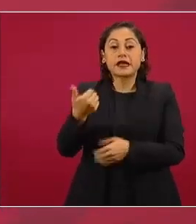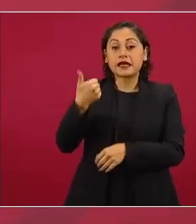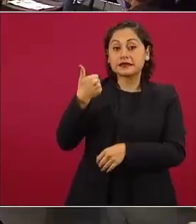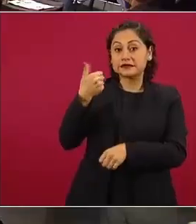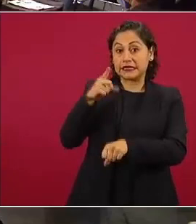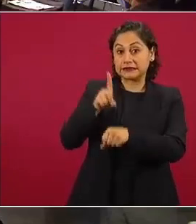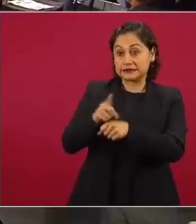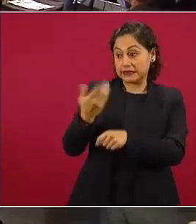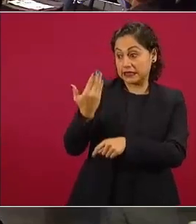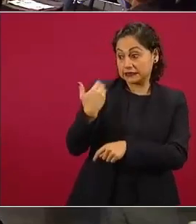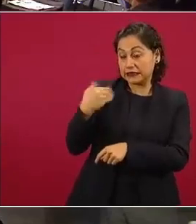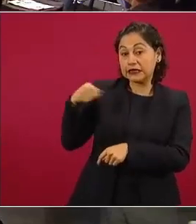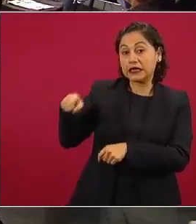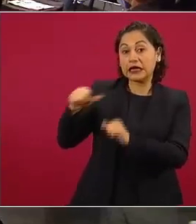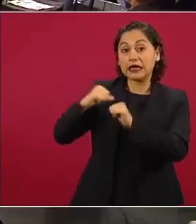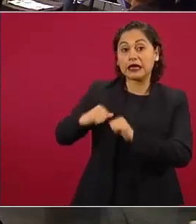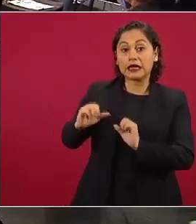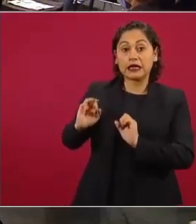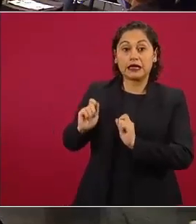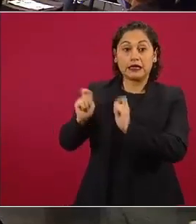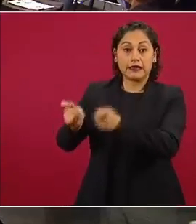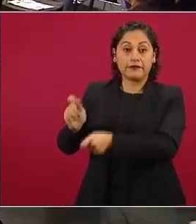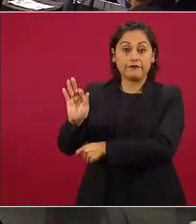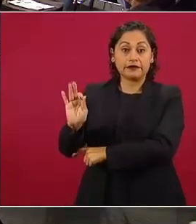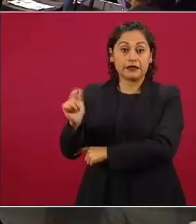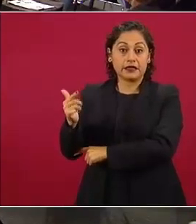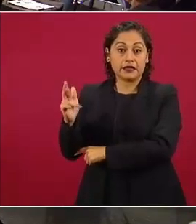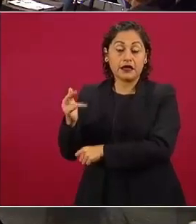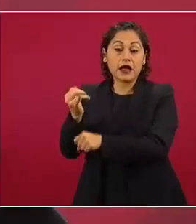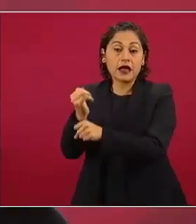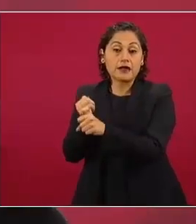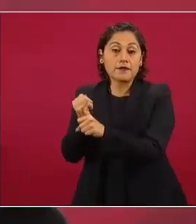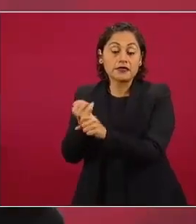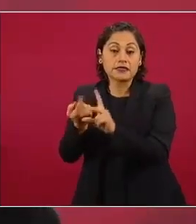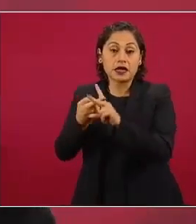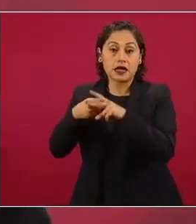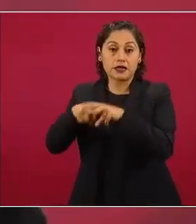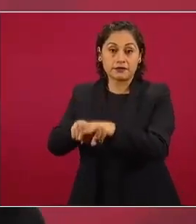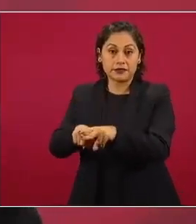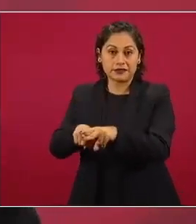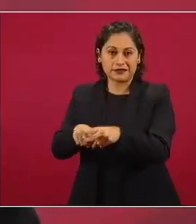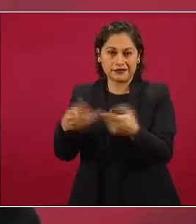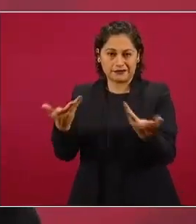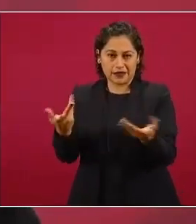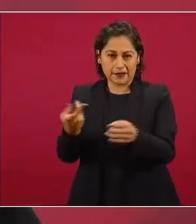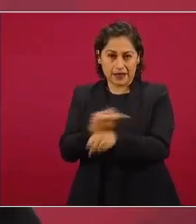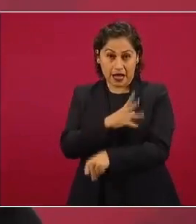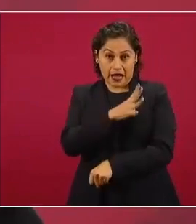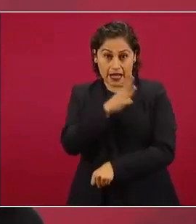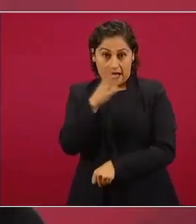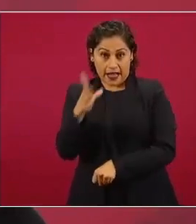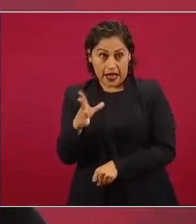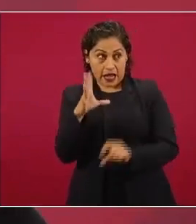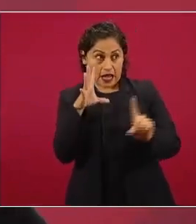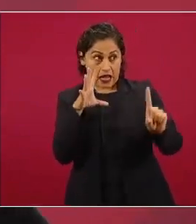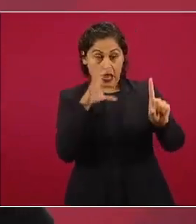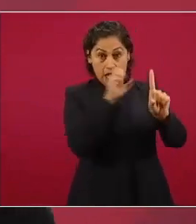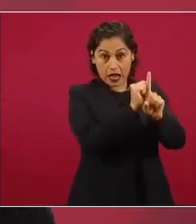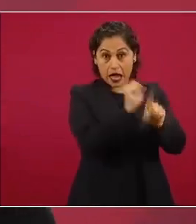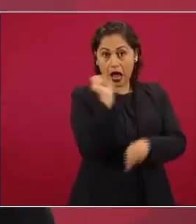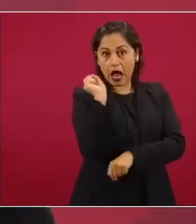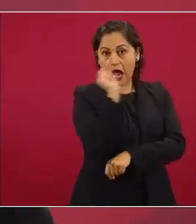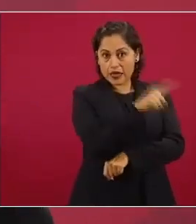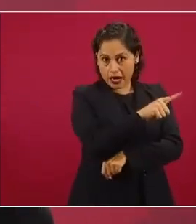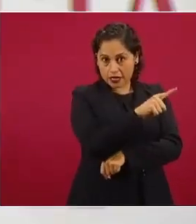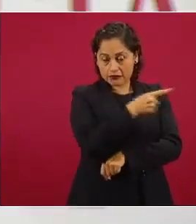entonces no viene detenido México la Fiscalía General de la República desde luego